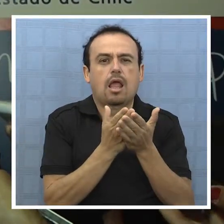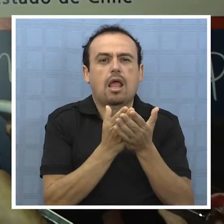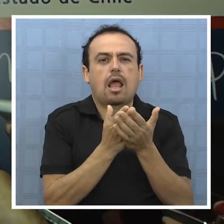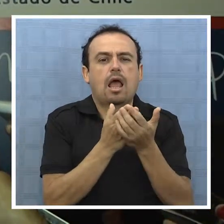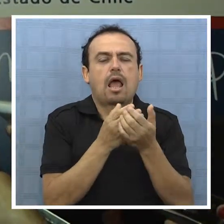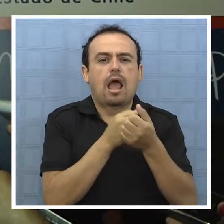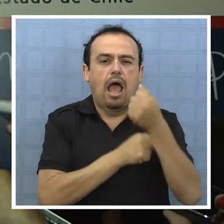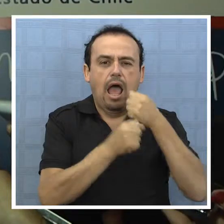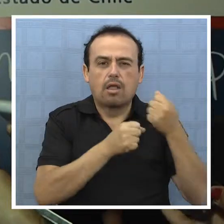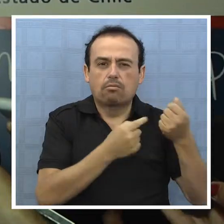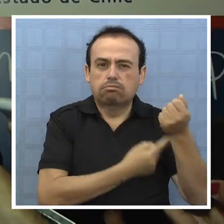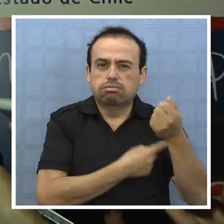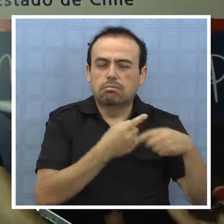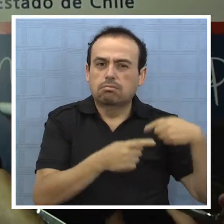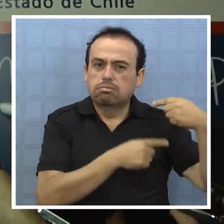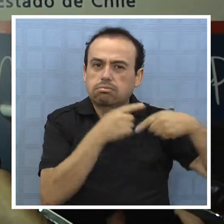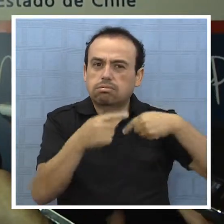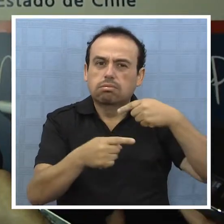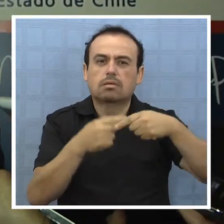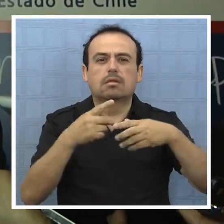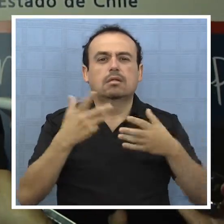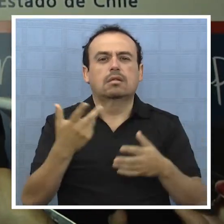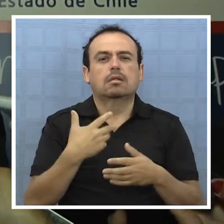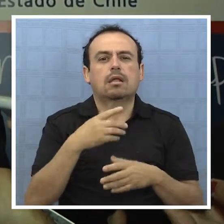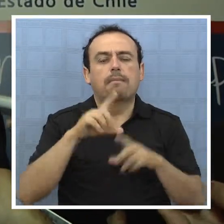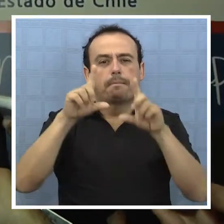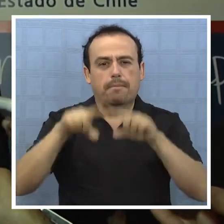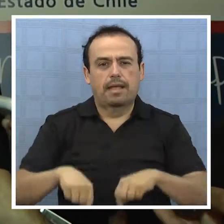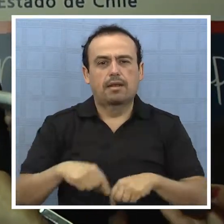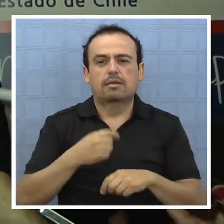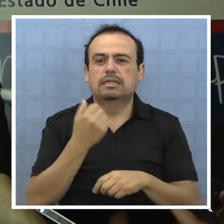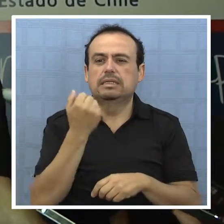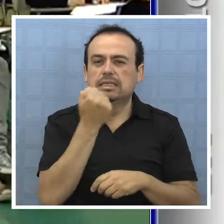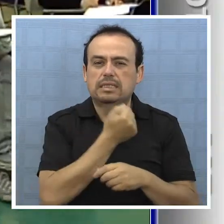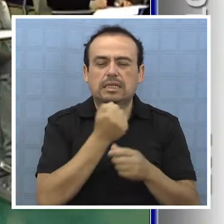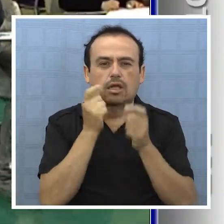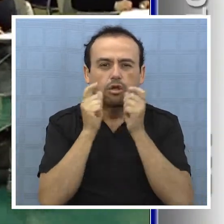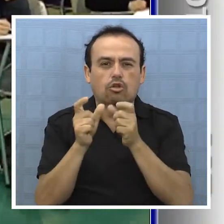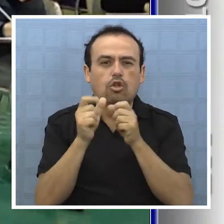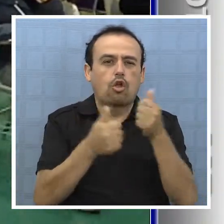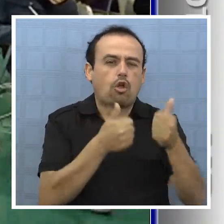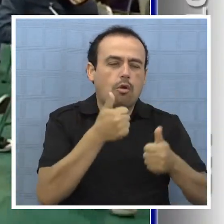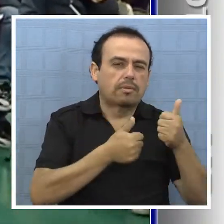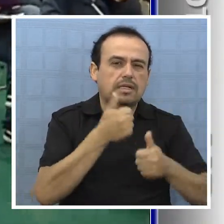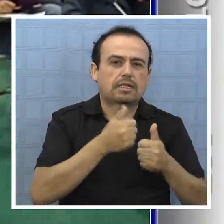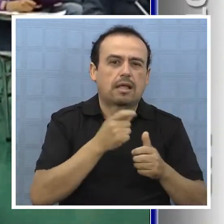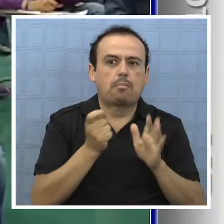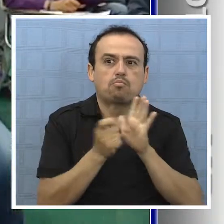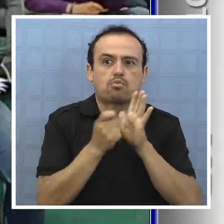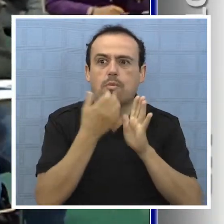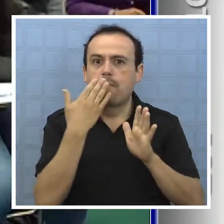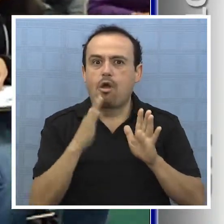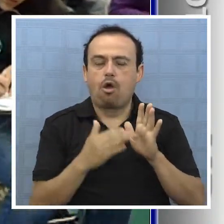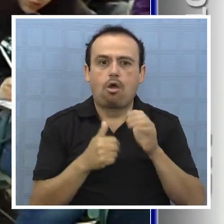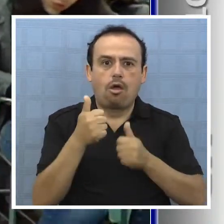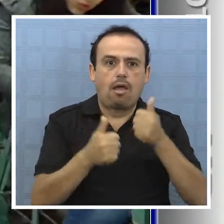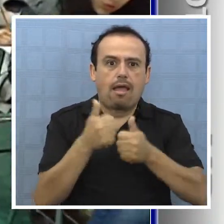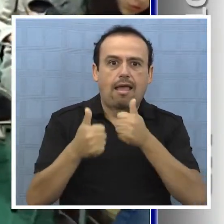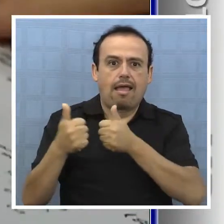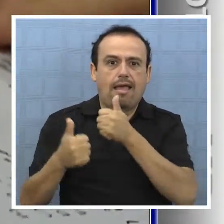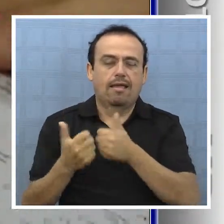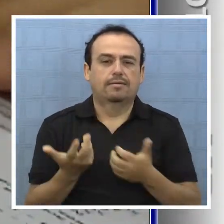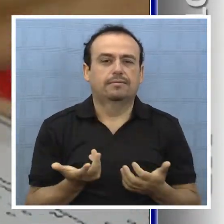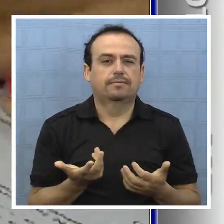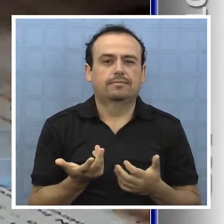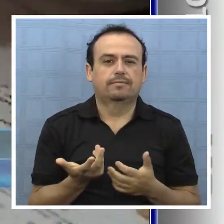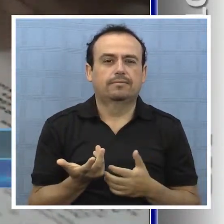de años anteriores. Eso reduce el error de medición y la competencia entre los compañeros, por tener una mejor